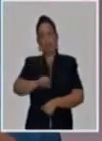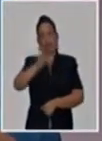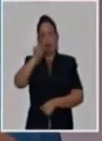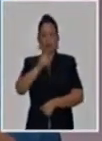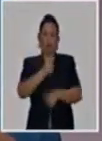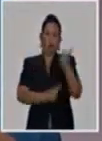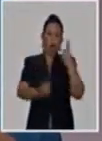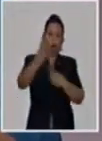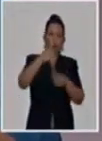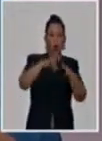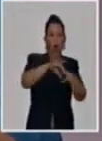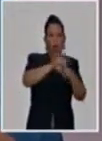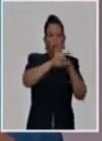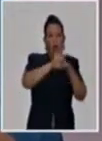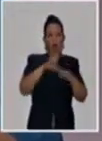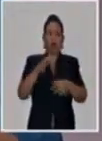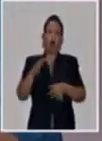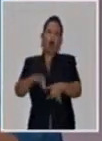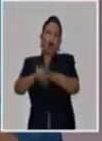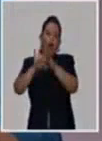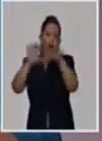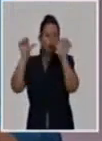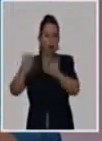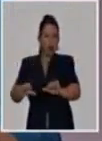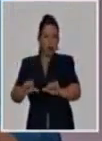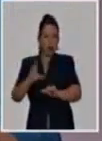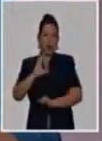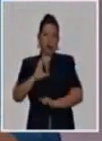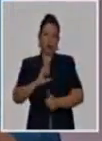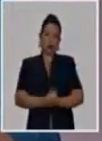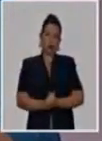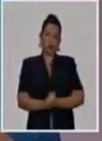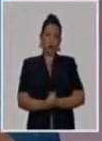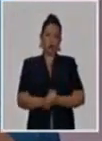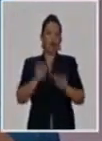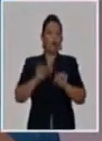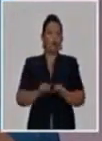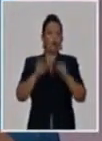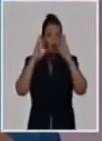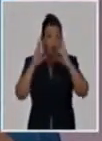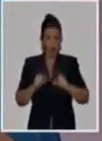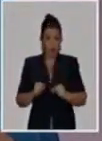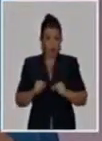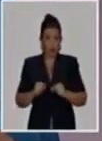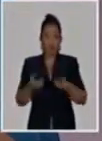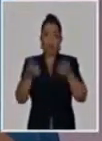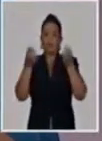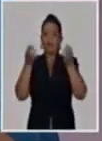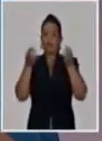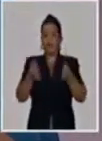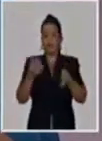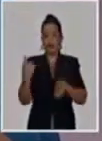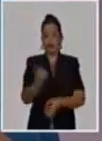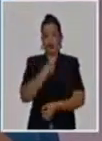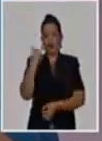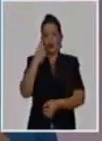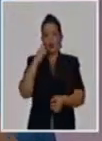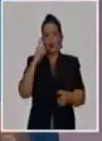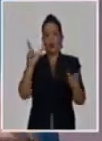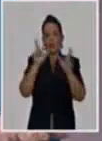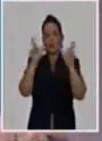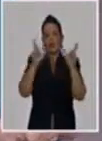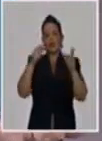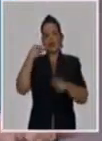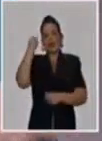categoría de crítico o grave. Y bueno, es una cifra que realmente, para nosotros, es alarmante. Pero